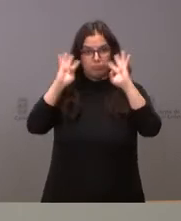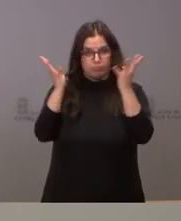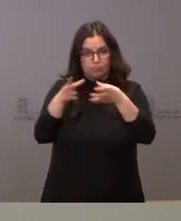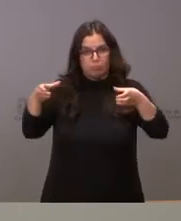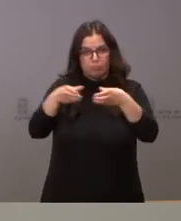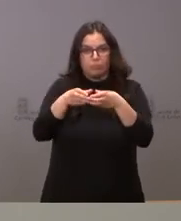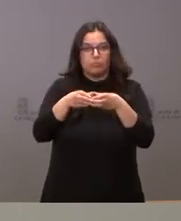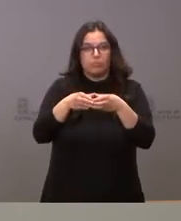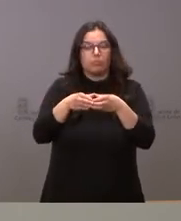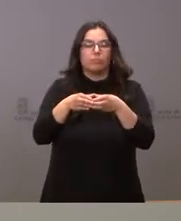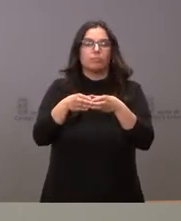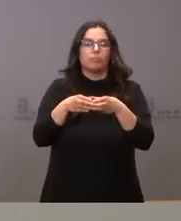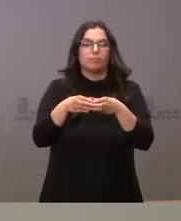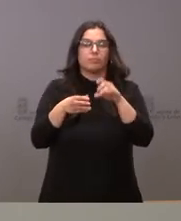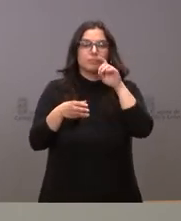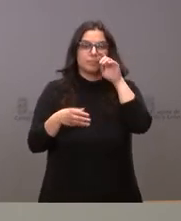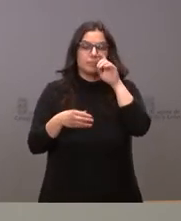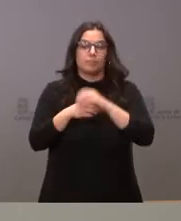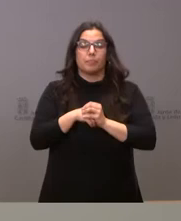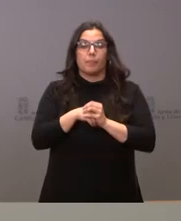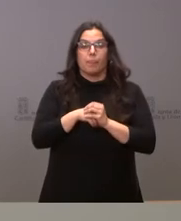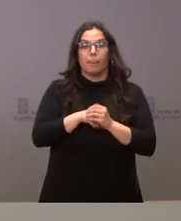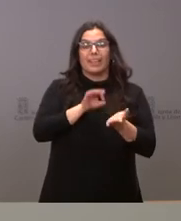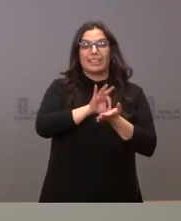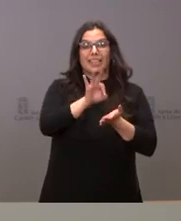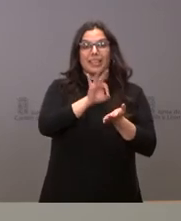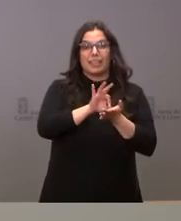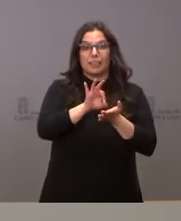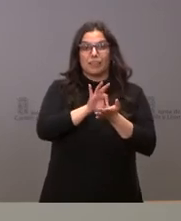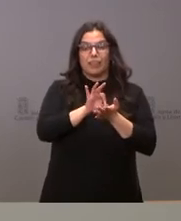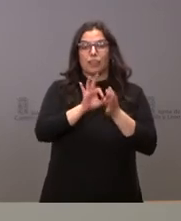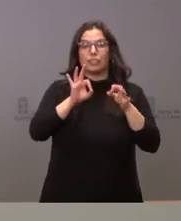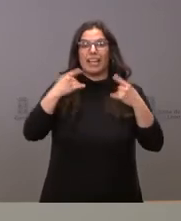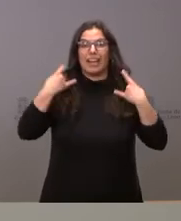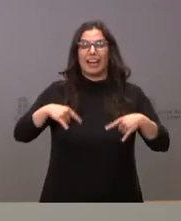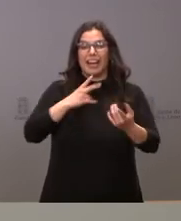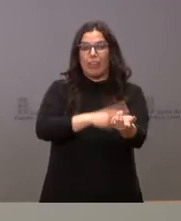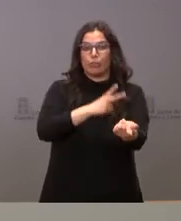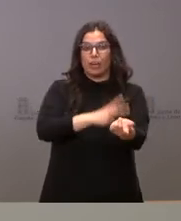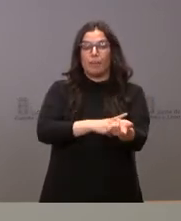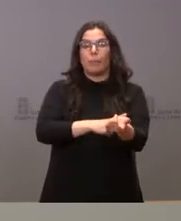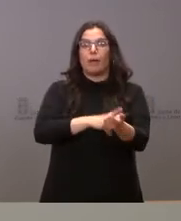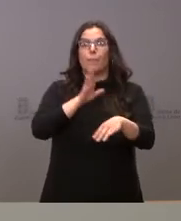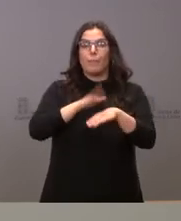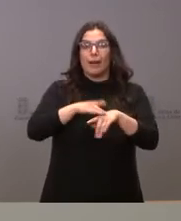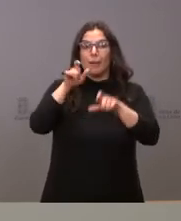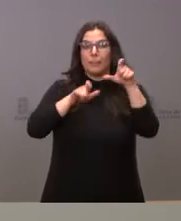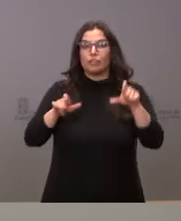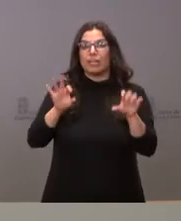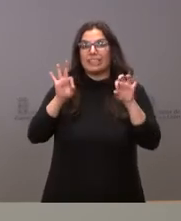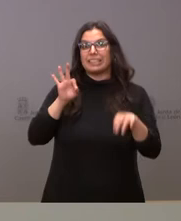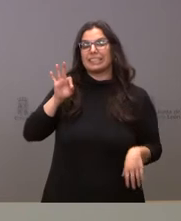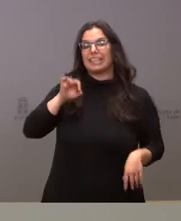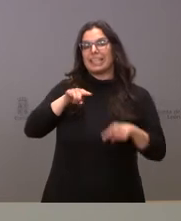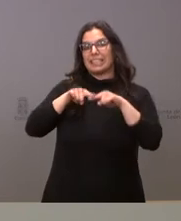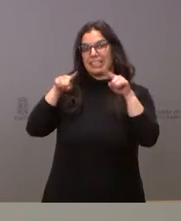tal, se ha producido la comunicación del Servicio de Acercamiento de Radioterapia Oncológica a los Pacientes de Segovia. Este era un compromiso